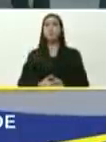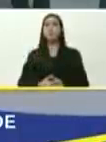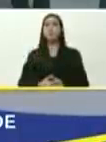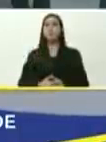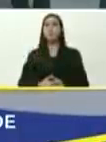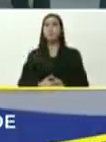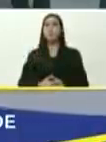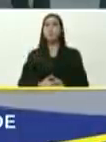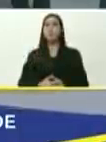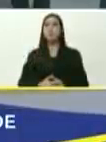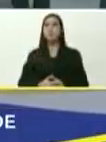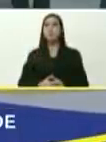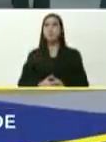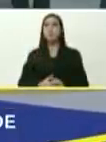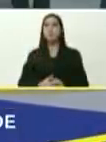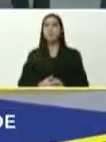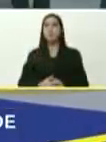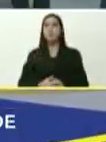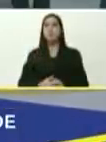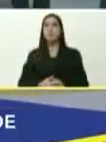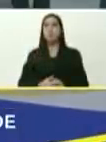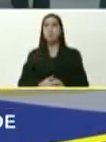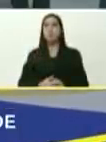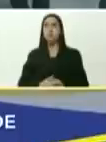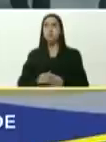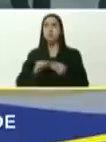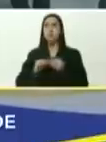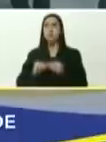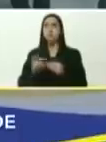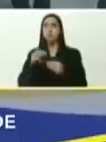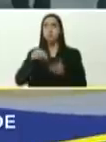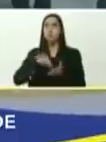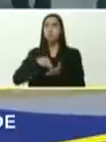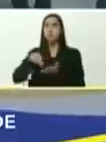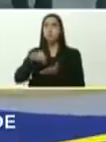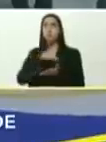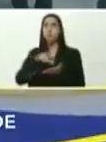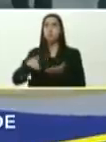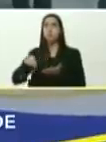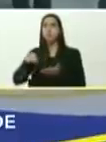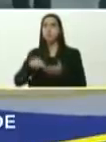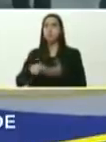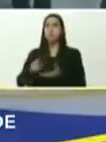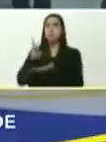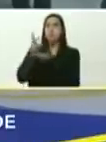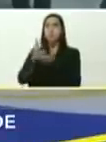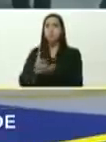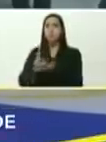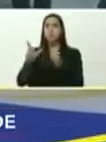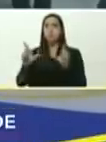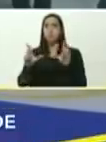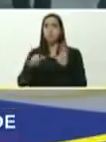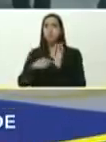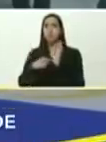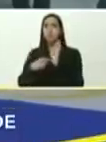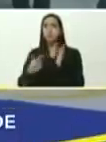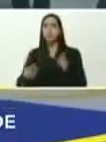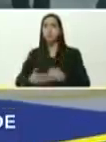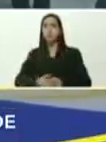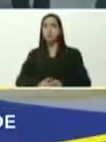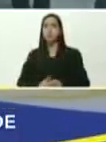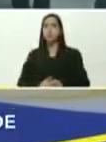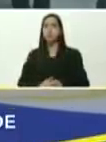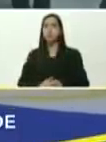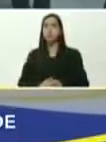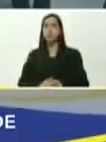están acomodando, ahí a Maruja, que se eche, la derecha, que se eche, para la izquierda, que no entra, en el encuadre, Maruja, más a tu derecha, más